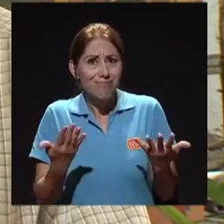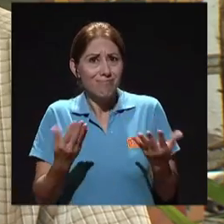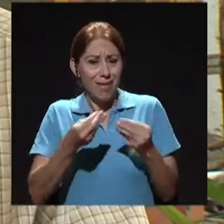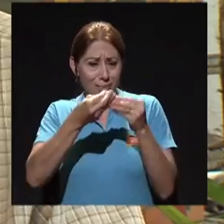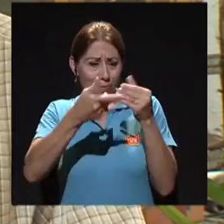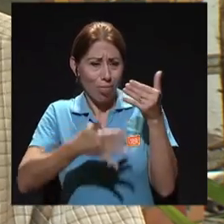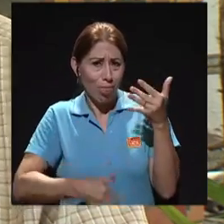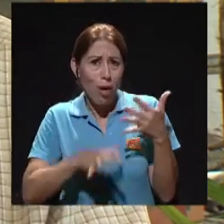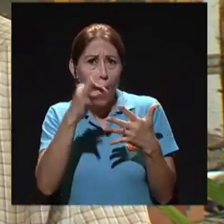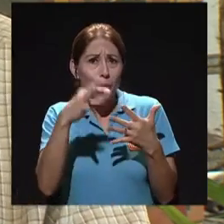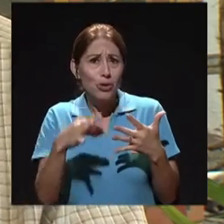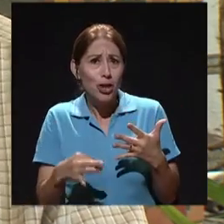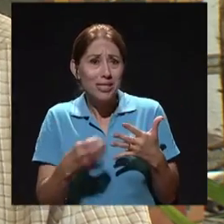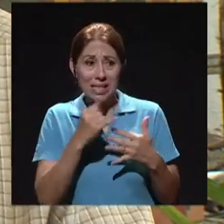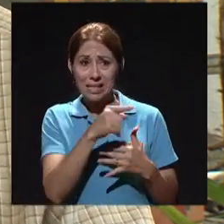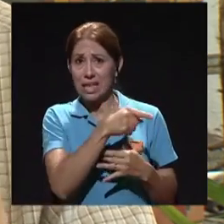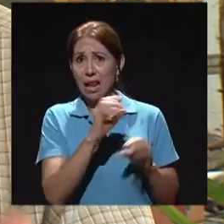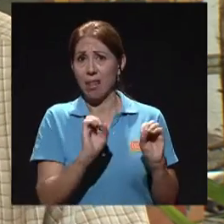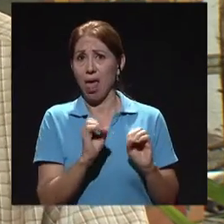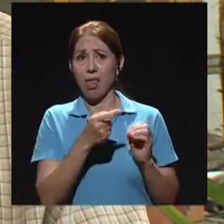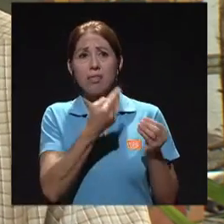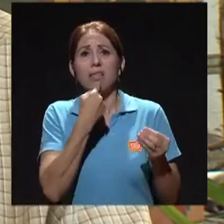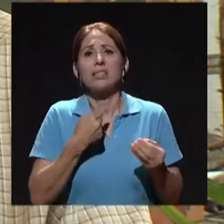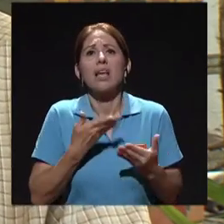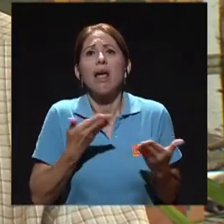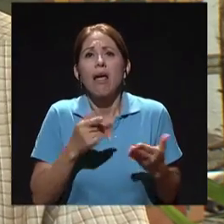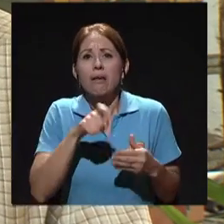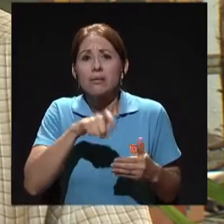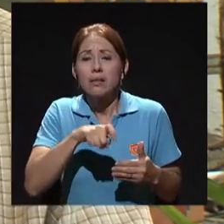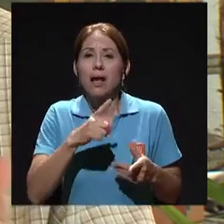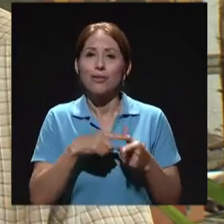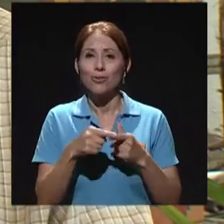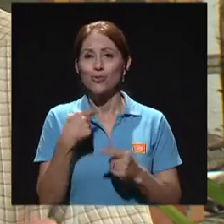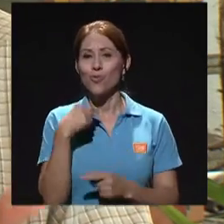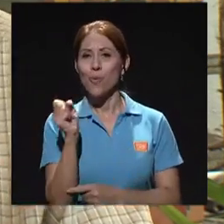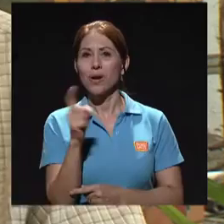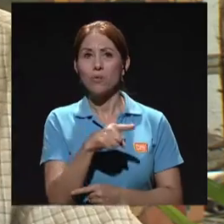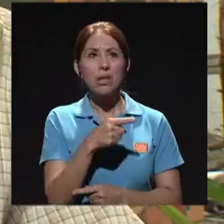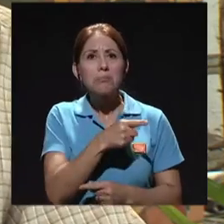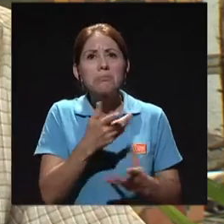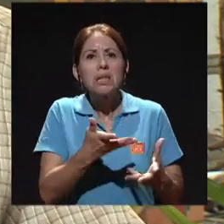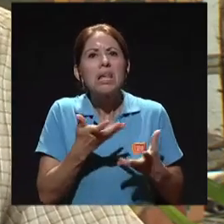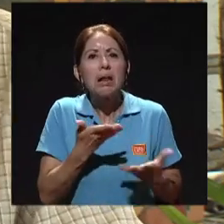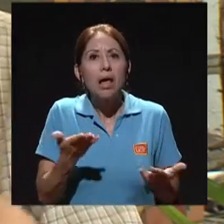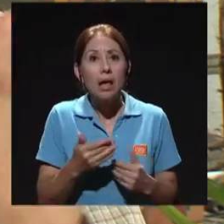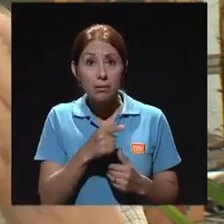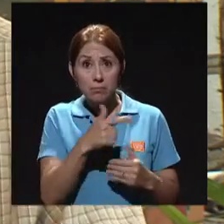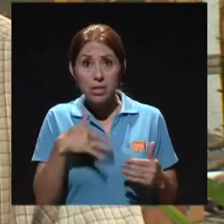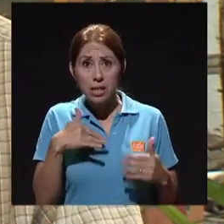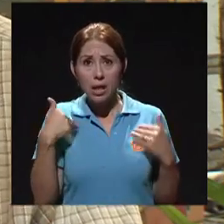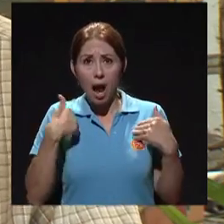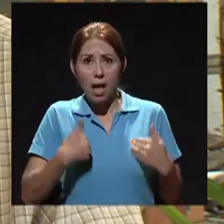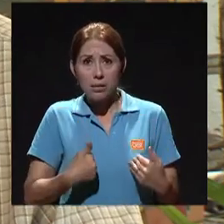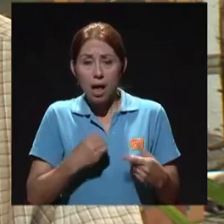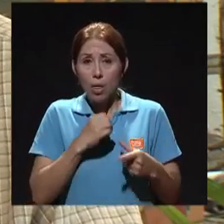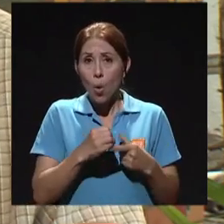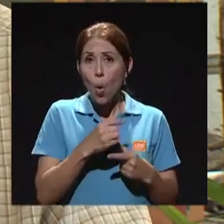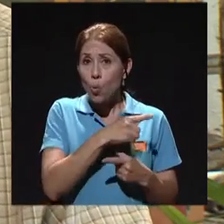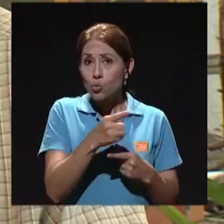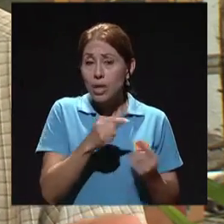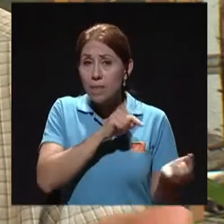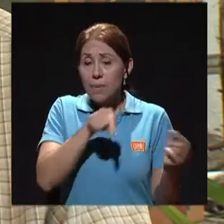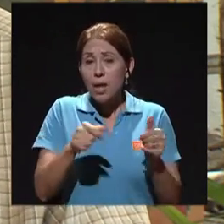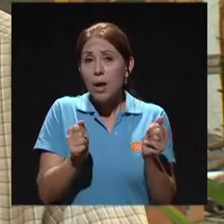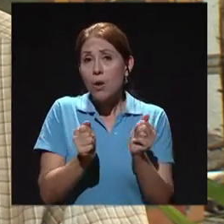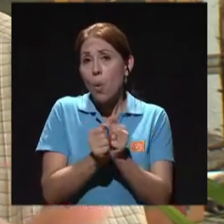Con las indicaciones médicas de qué es, entonces uno pregunta, ¿verdad? Bueno, ¿qué es lo que quiere? ¿Se siente cansado o viene por un problema, digamos, de